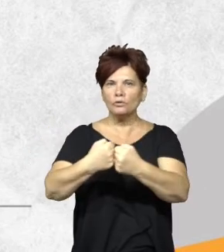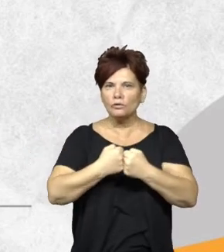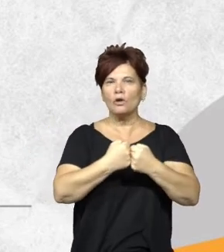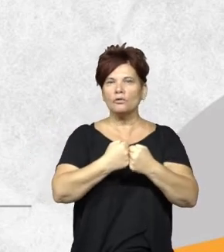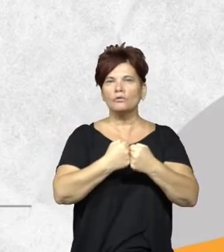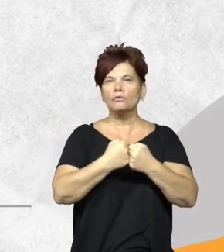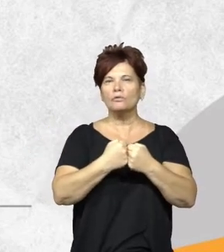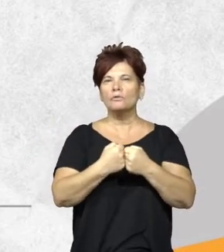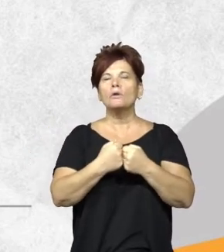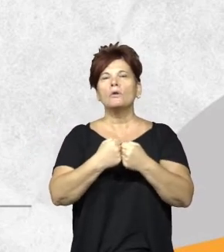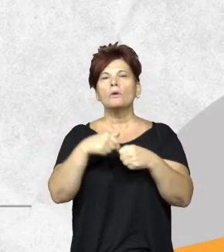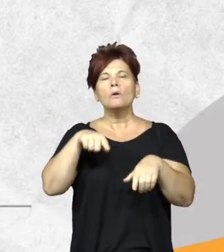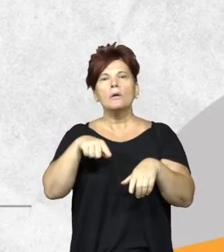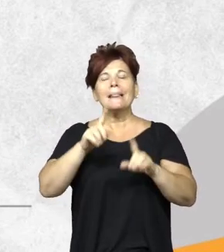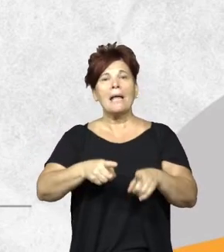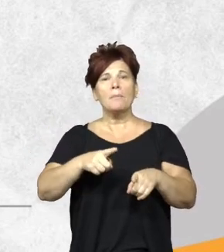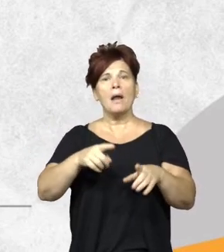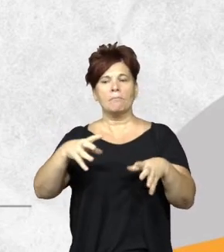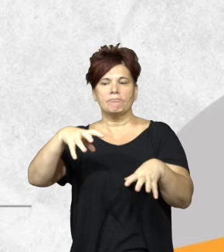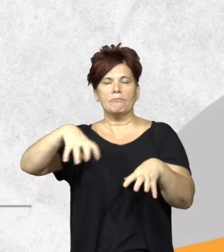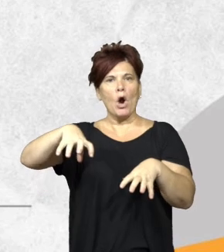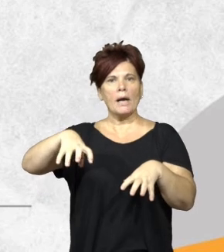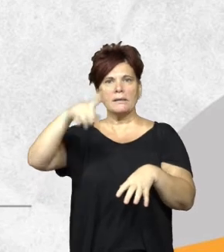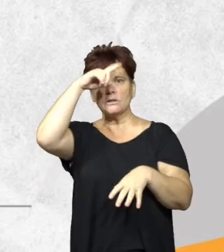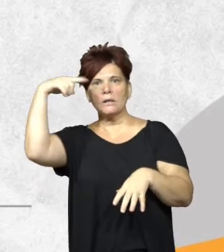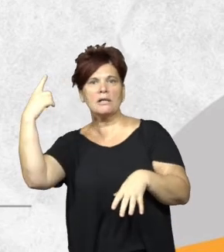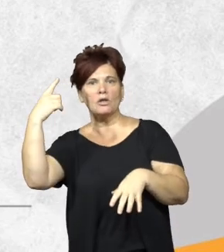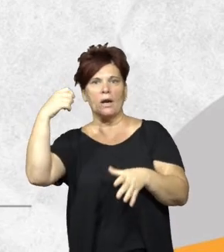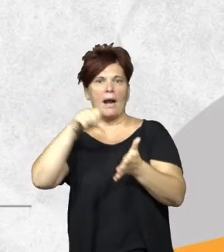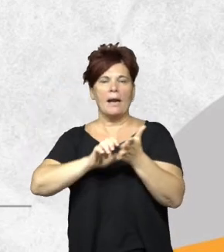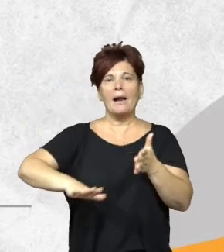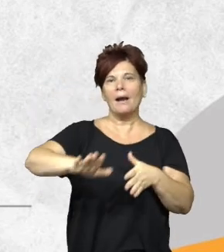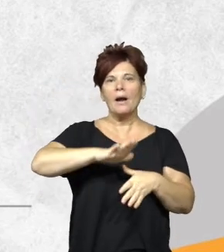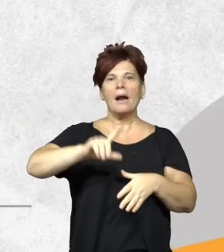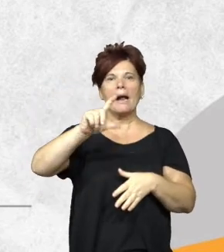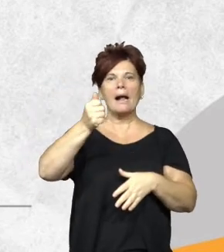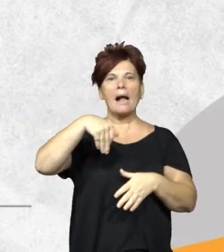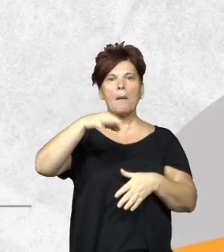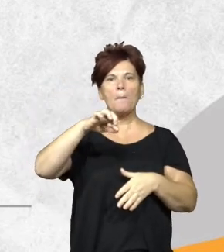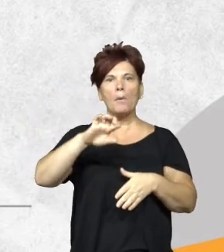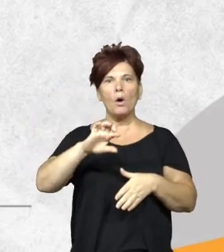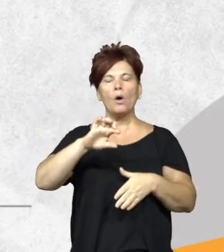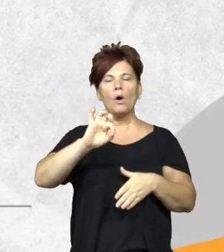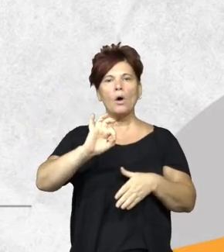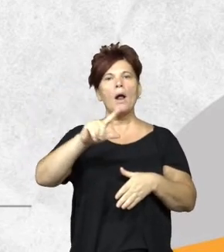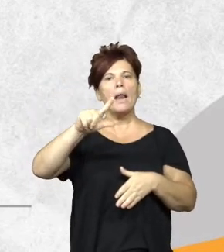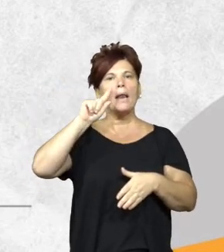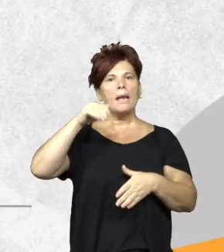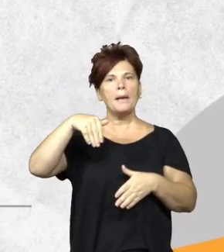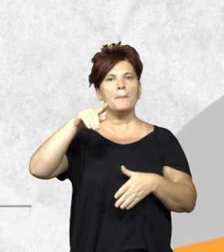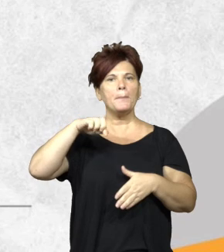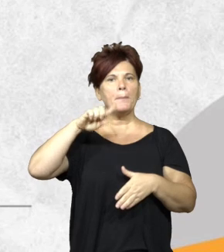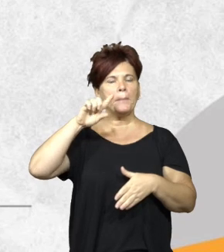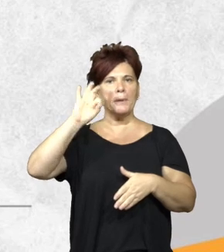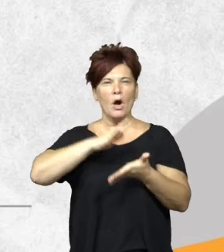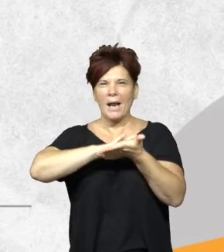con unas organizaciones nacionales como lo conocen en campo limpio sobre los envases y también la trazabilidad de